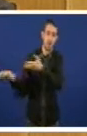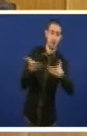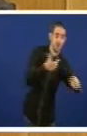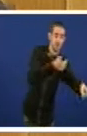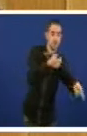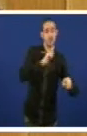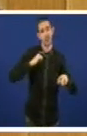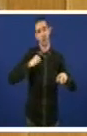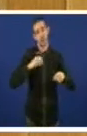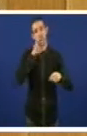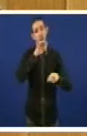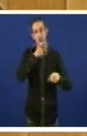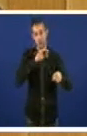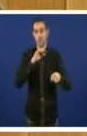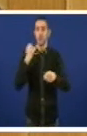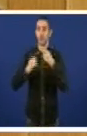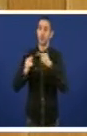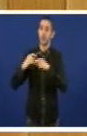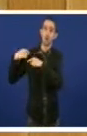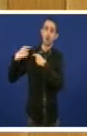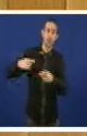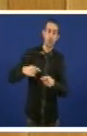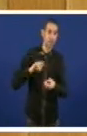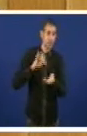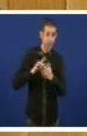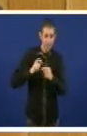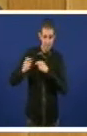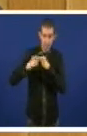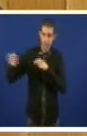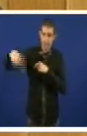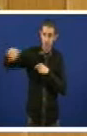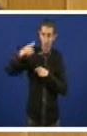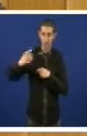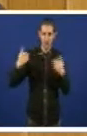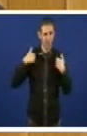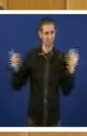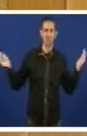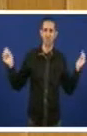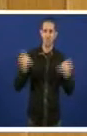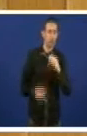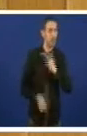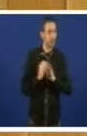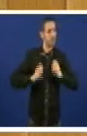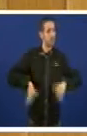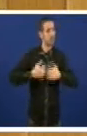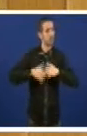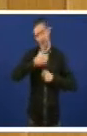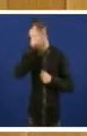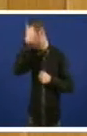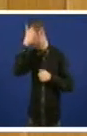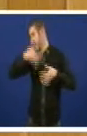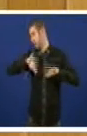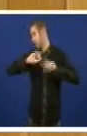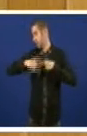reflexionando sobre as consecuencias destas medidas que irresponsablemente están ponendo en marcha, sin mirar as